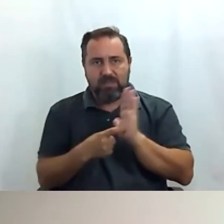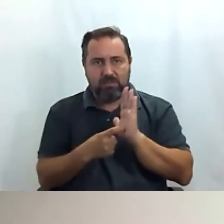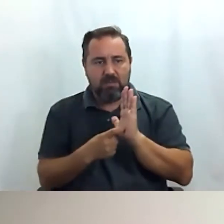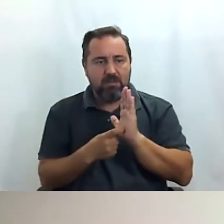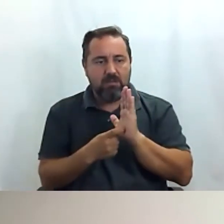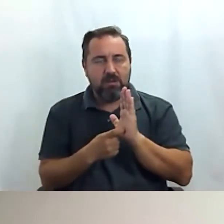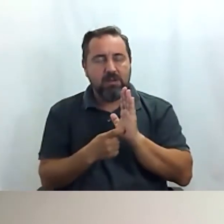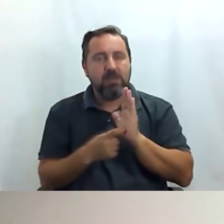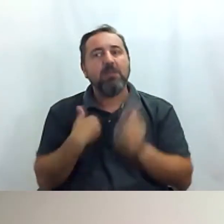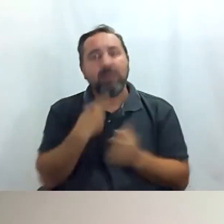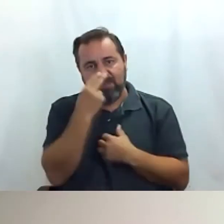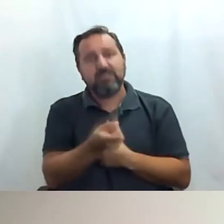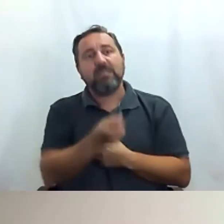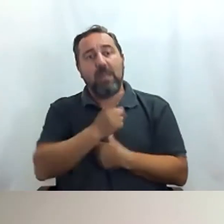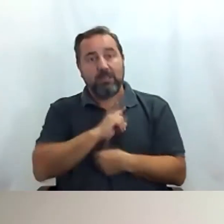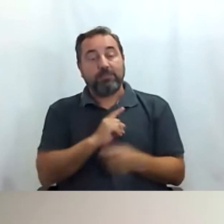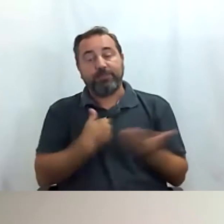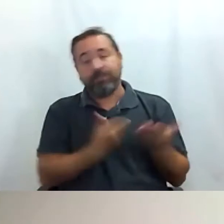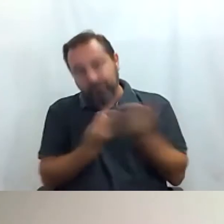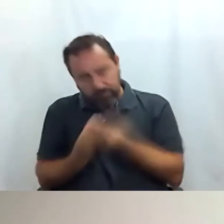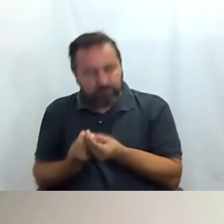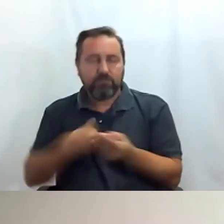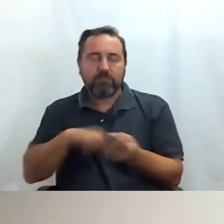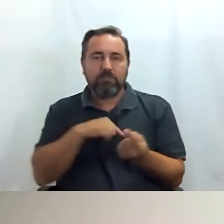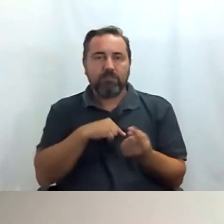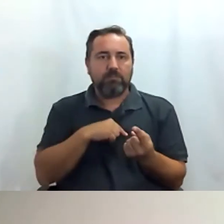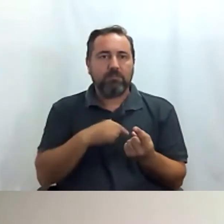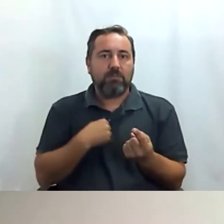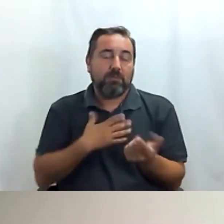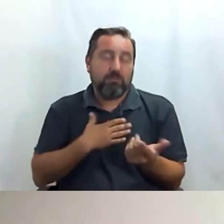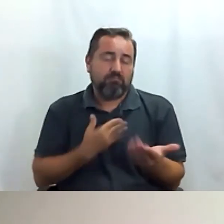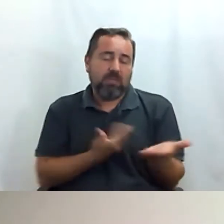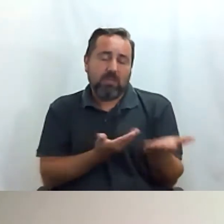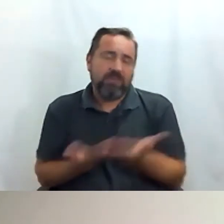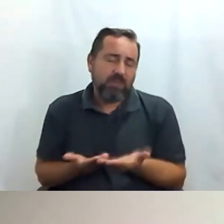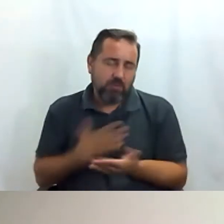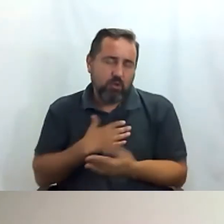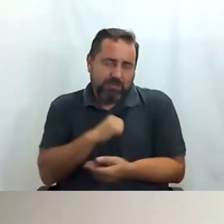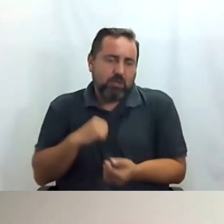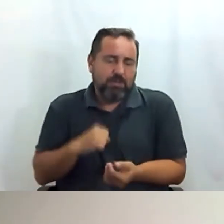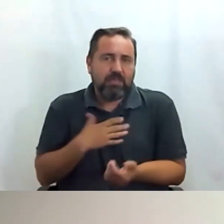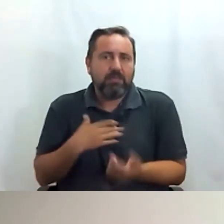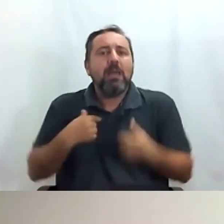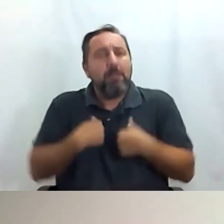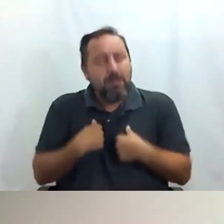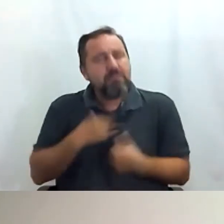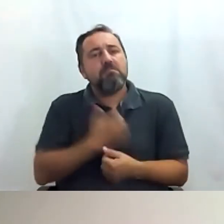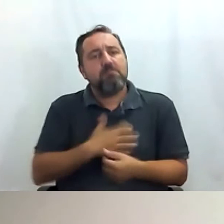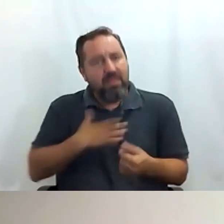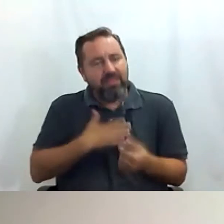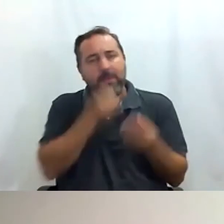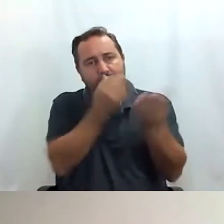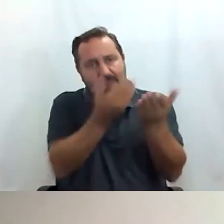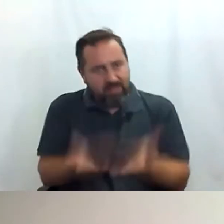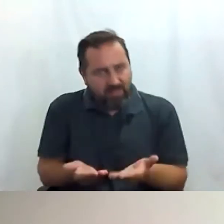nos vengáis a visitar con nosotros. De aquí sale, os quiero invitar personalmente y será para mí un placer daros la